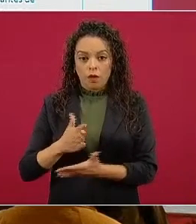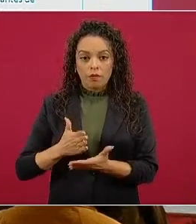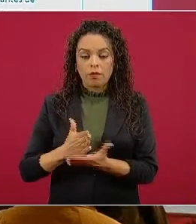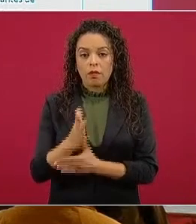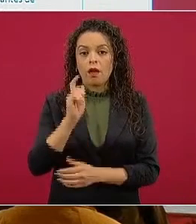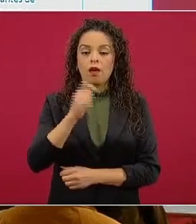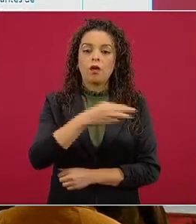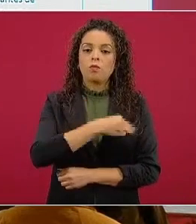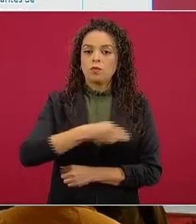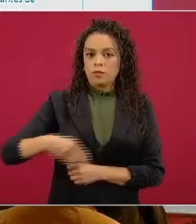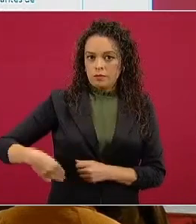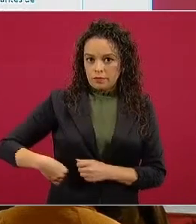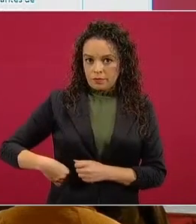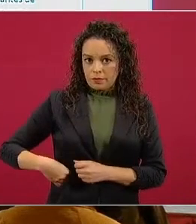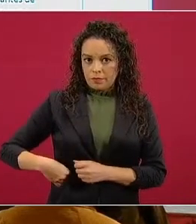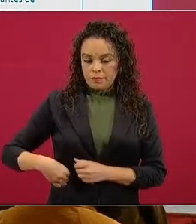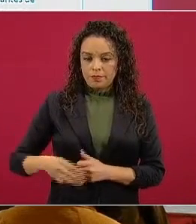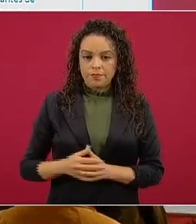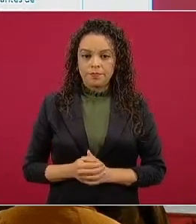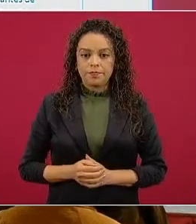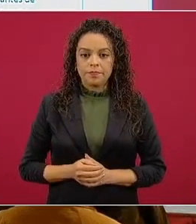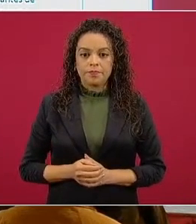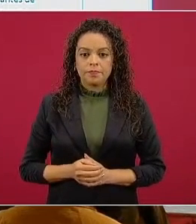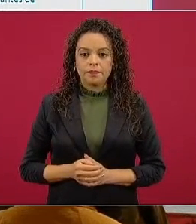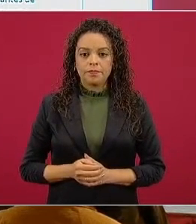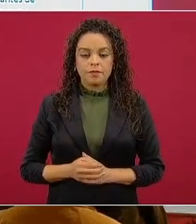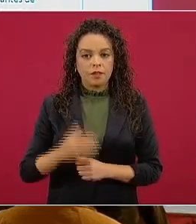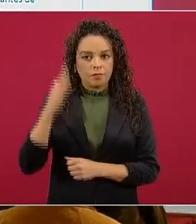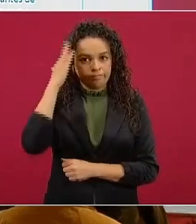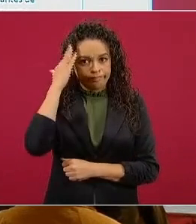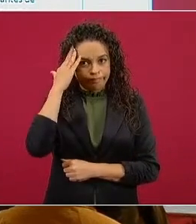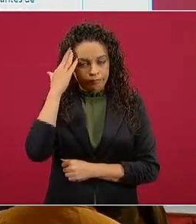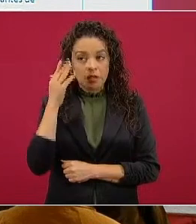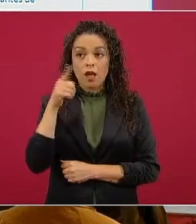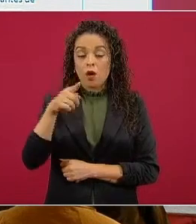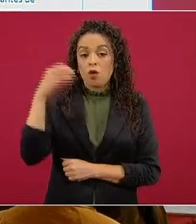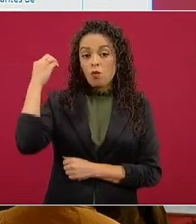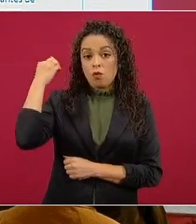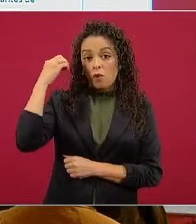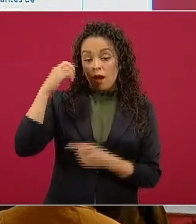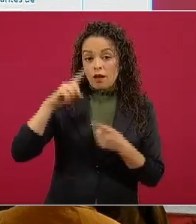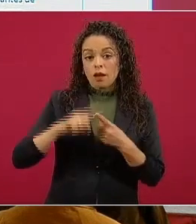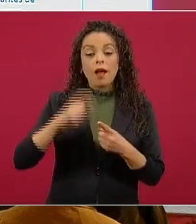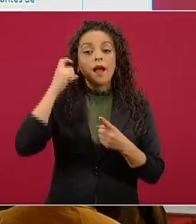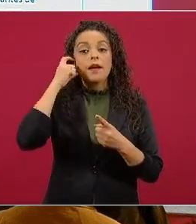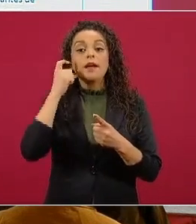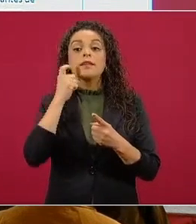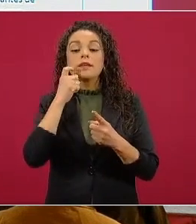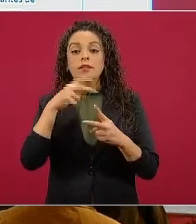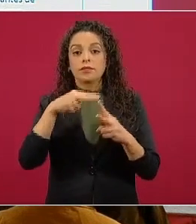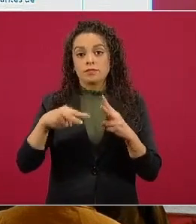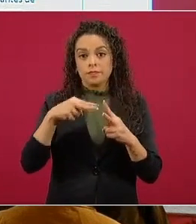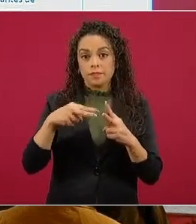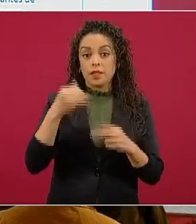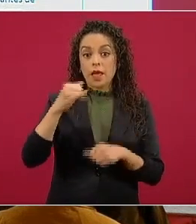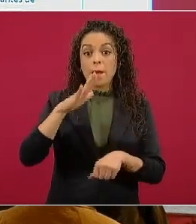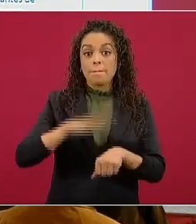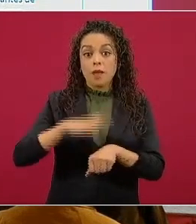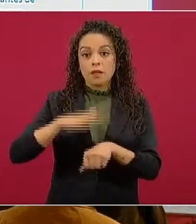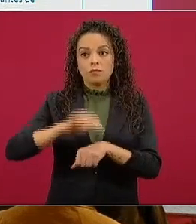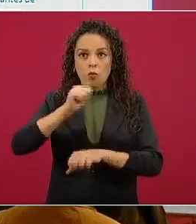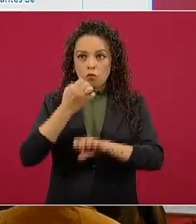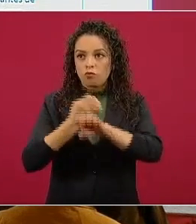en Oaxaca y también en Guerrero. Y vamos a irlo ampliando a otros estados, ya estamos